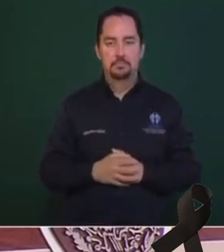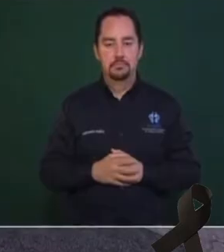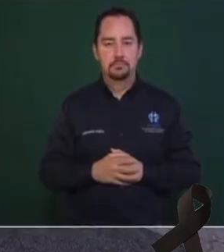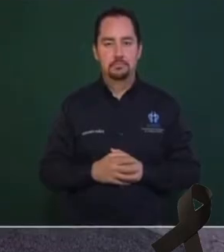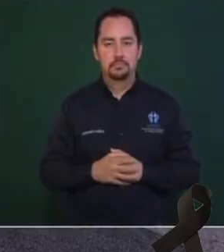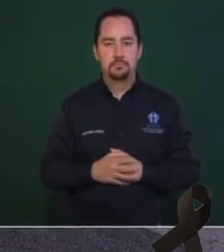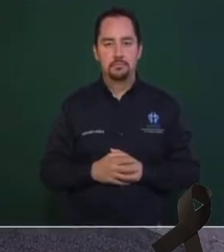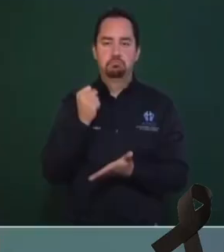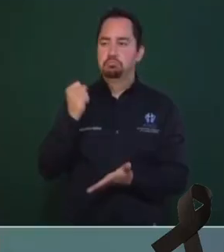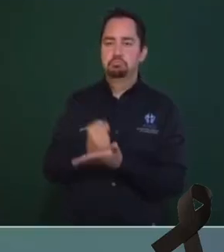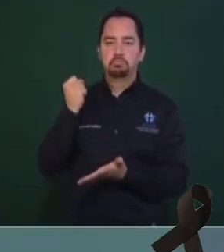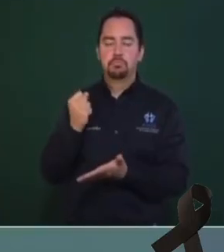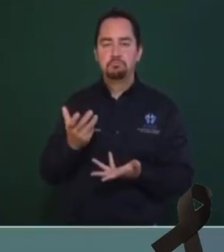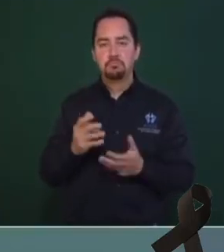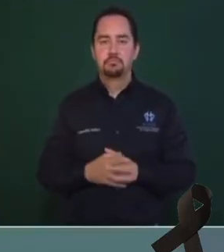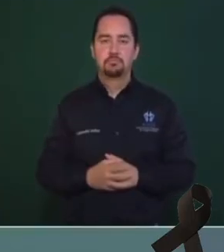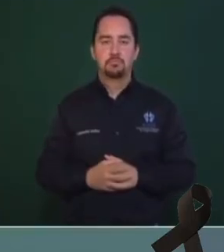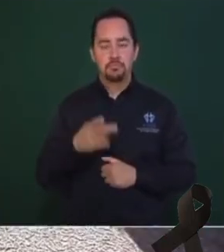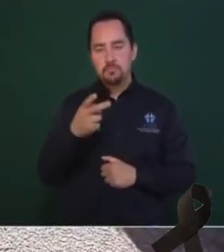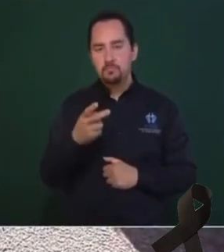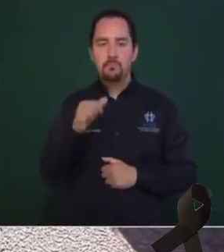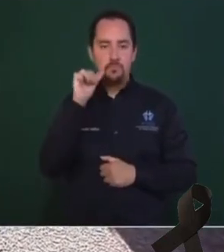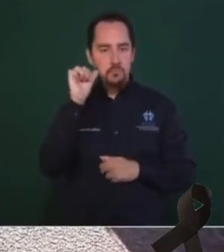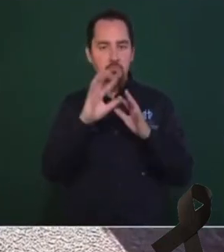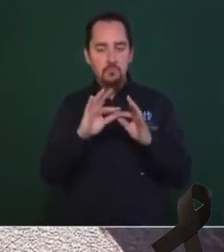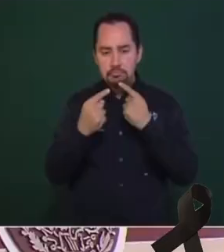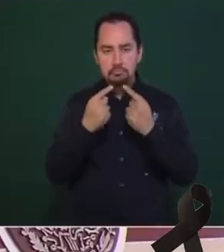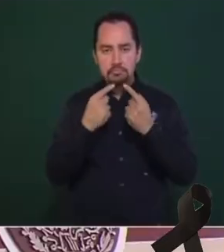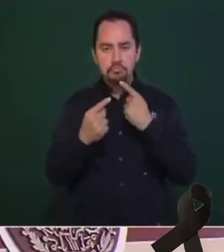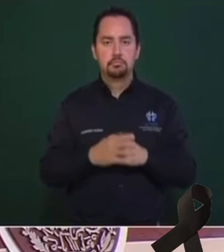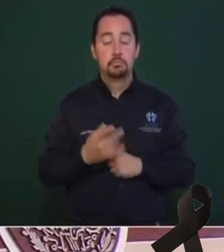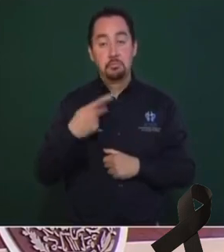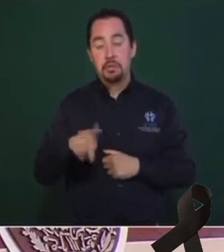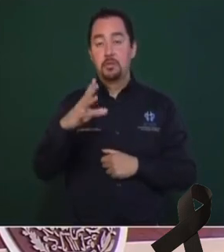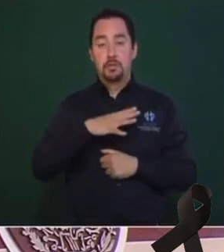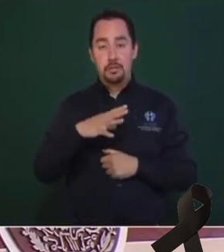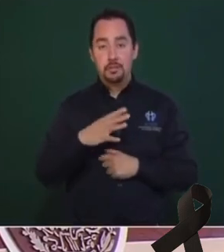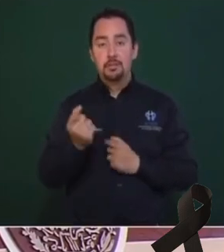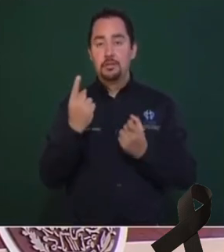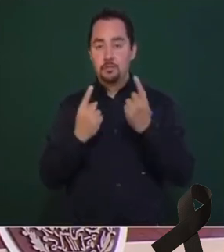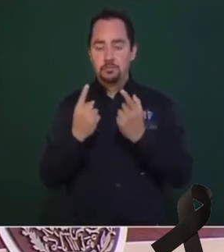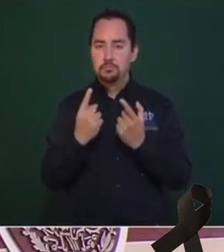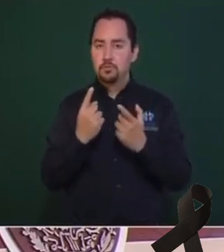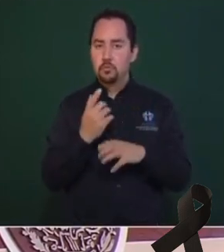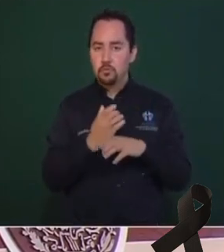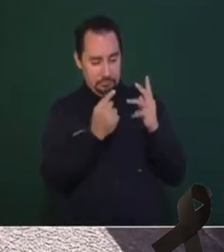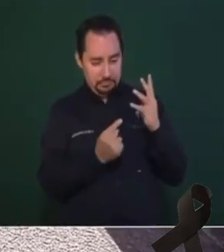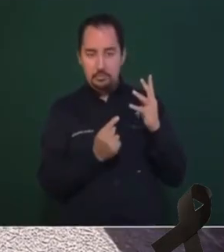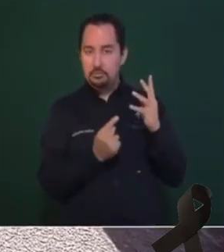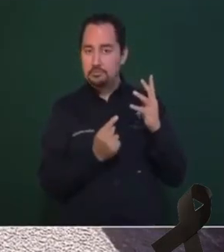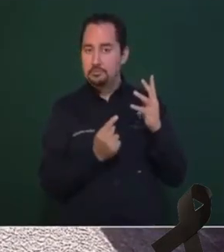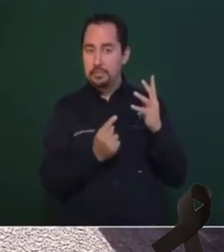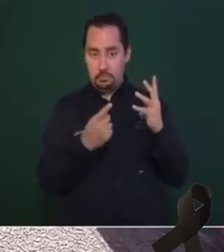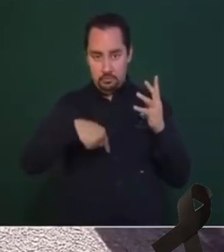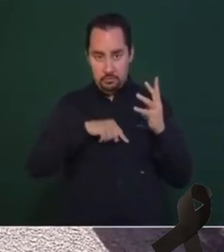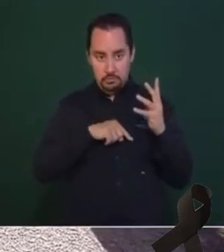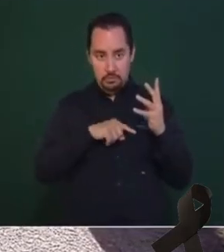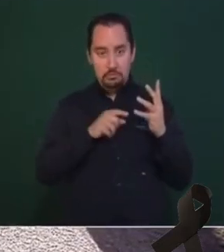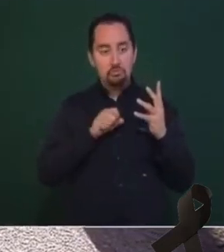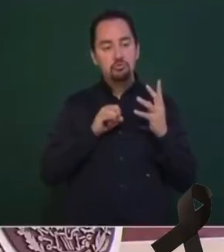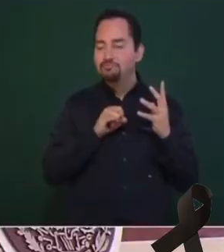Hasta compraban a legisladores. Entonces, vamos a llegar a un acuerdo. Pero hay cosas en donde no vamos, y una vez lo adelanto, a ceder,